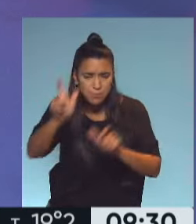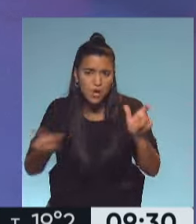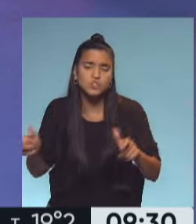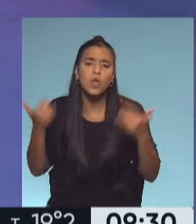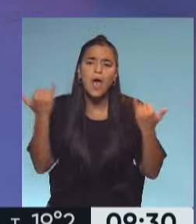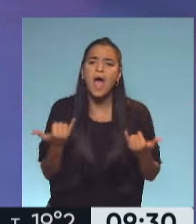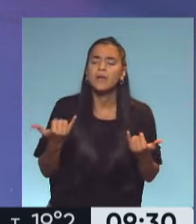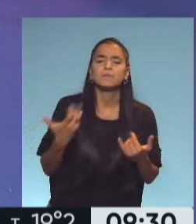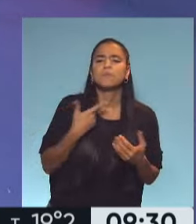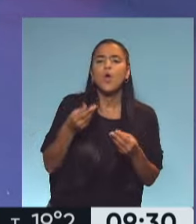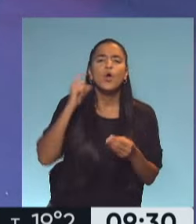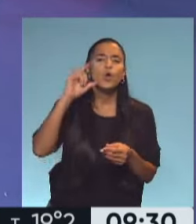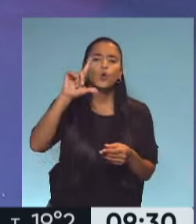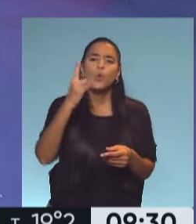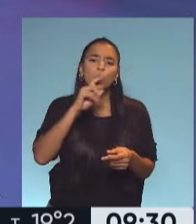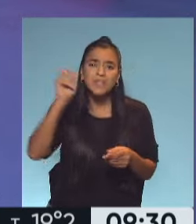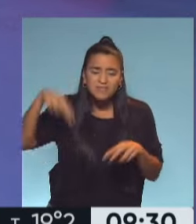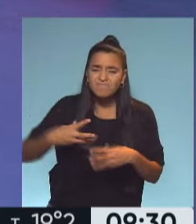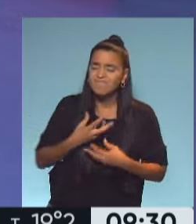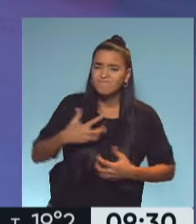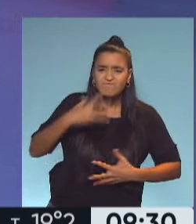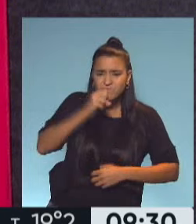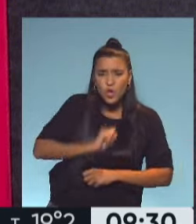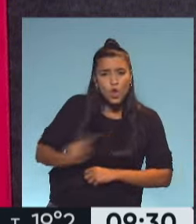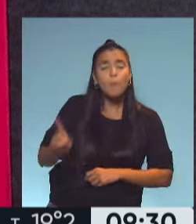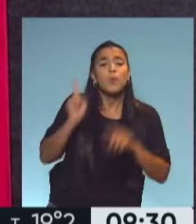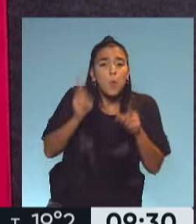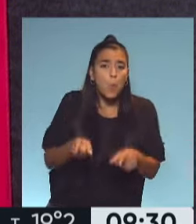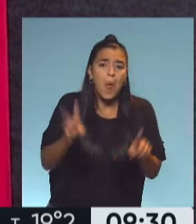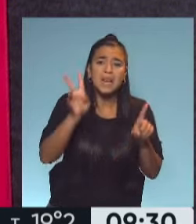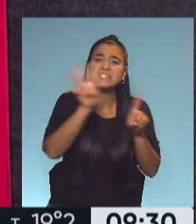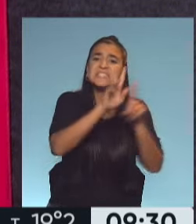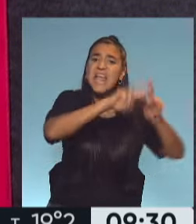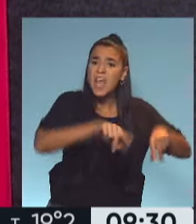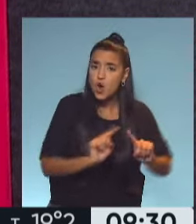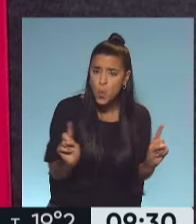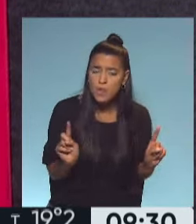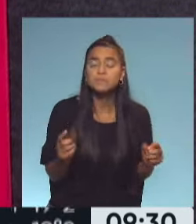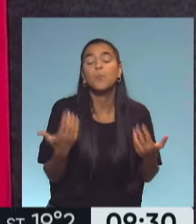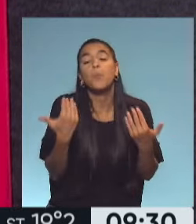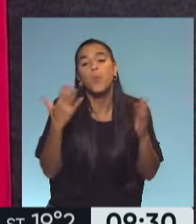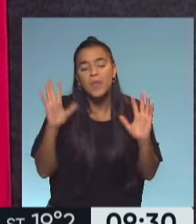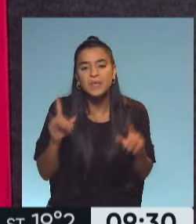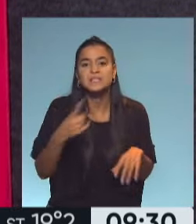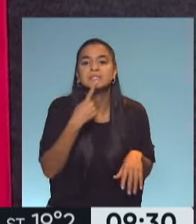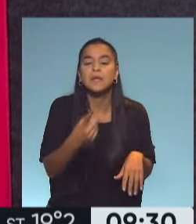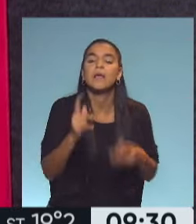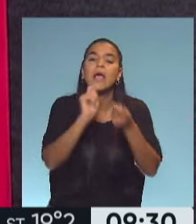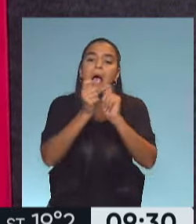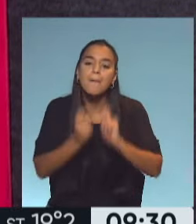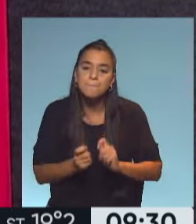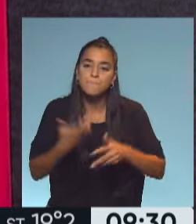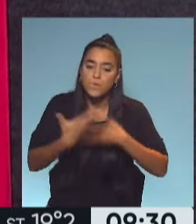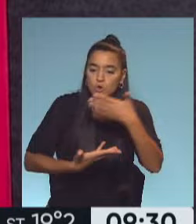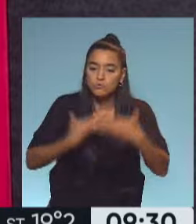tienen intolerancia al gluten sin ser celíacas. ¿Y por qué? En esos casos posiblemente tenga que ver con las modificaciones que se fueron